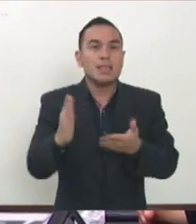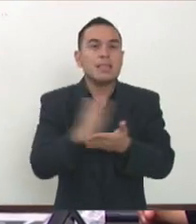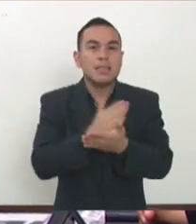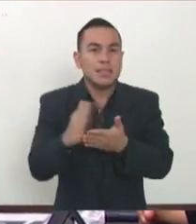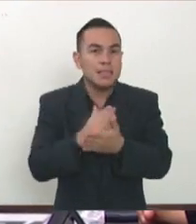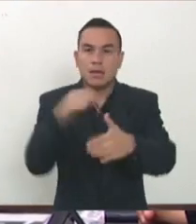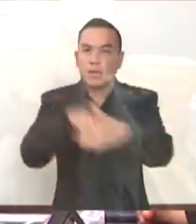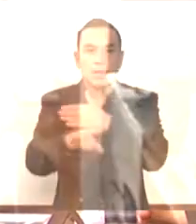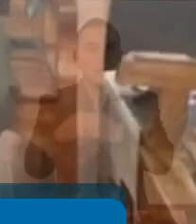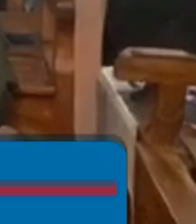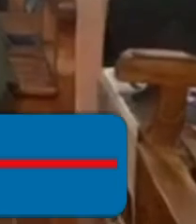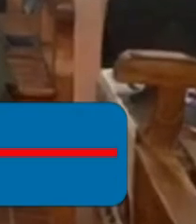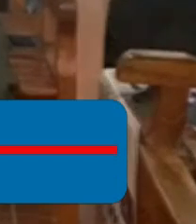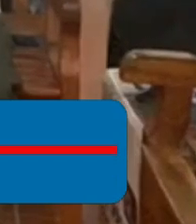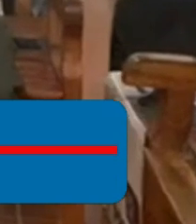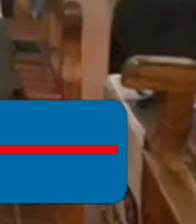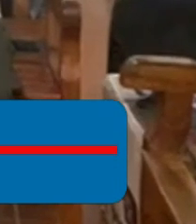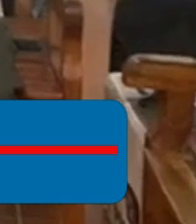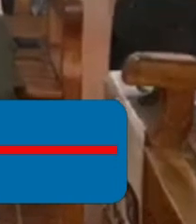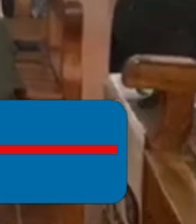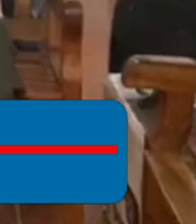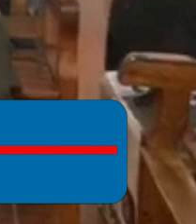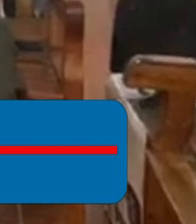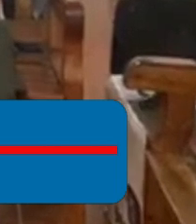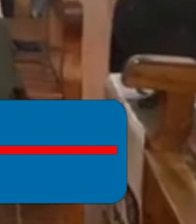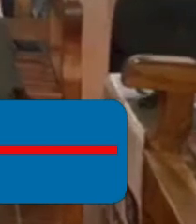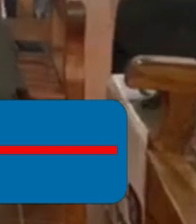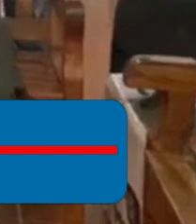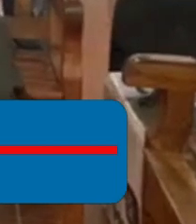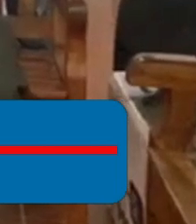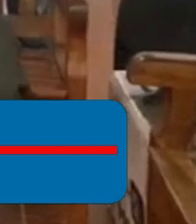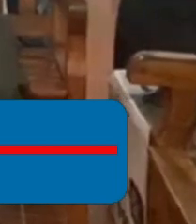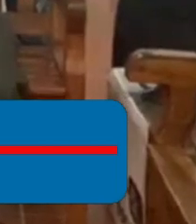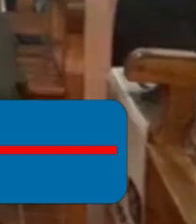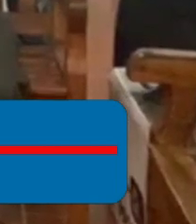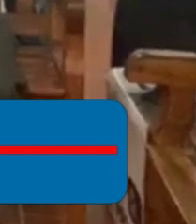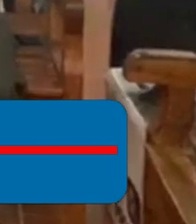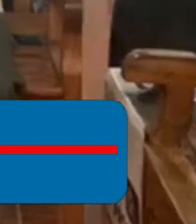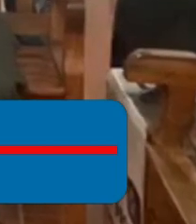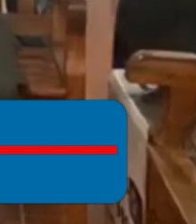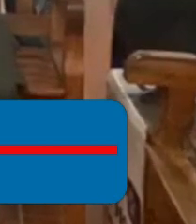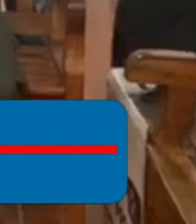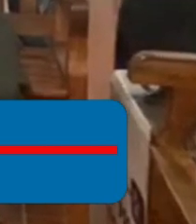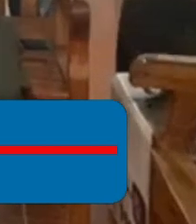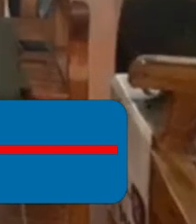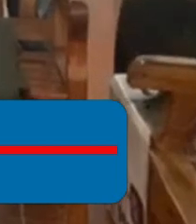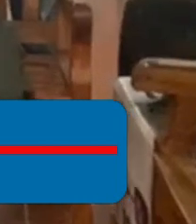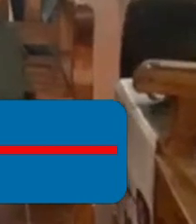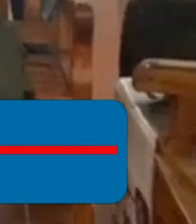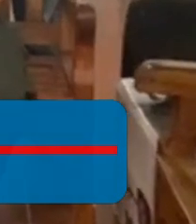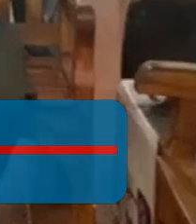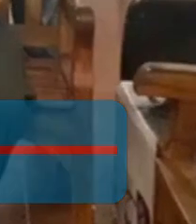por nuestra Fuerza Armada. Están acordonando todo lo que es Metapán porque no puede salir ni entrar